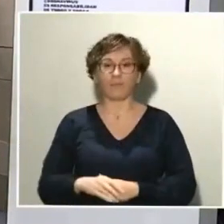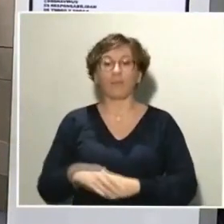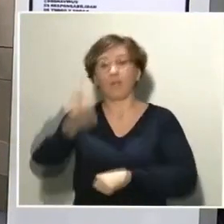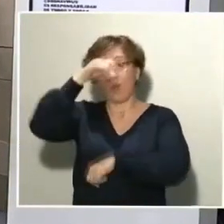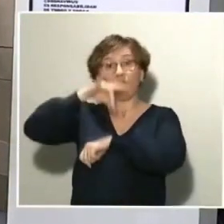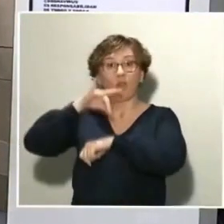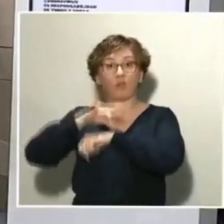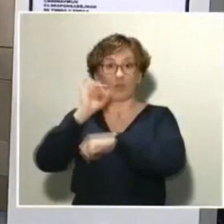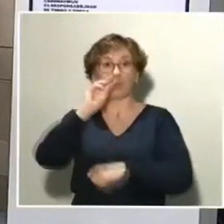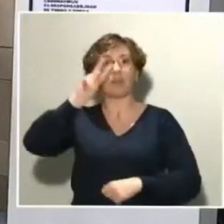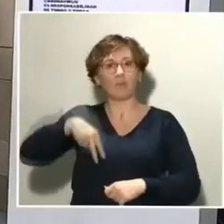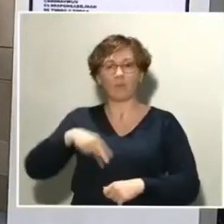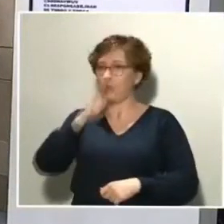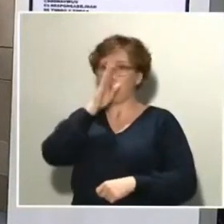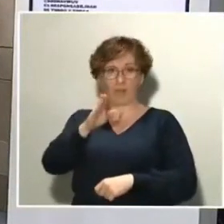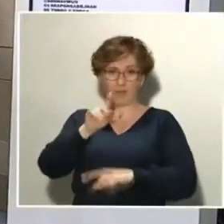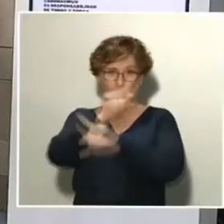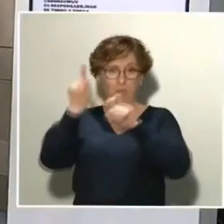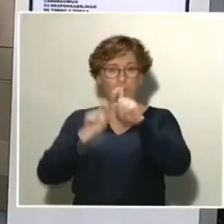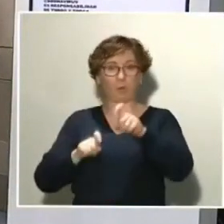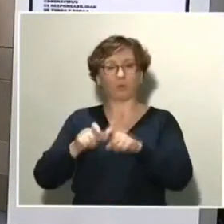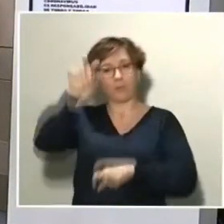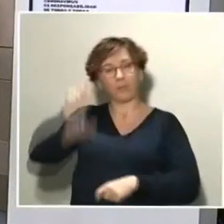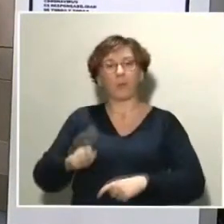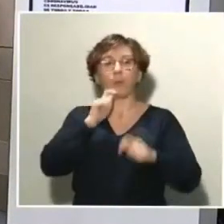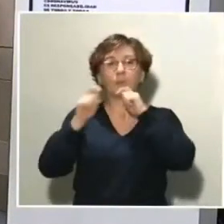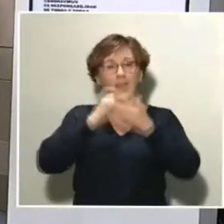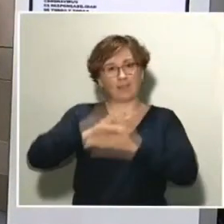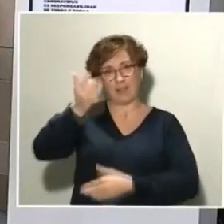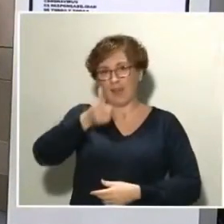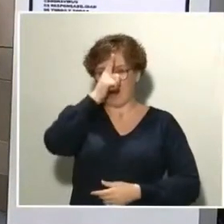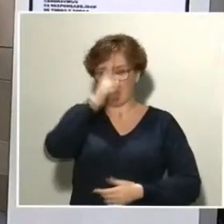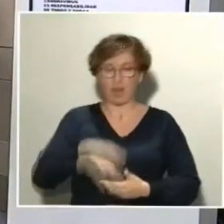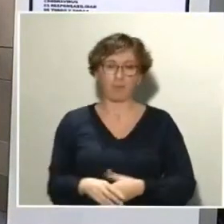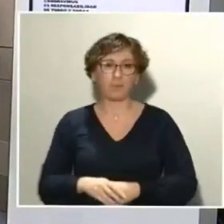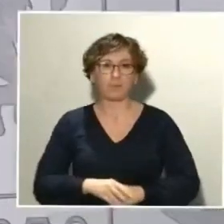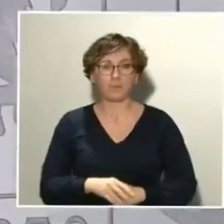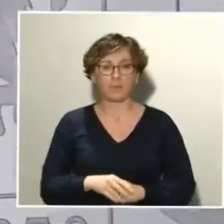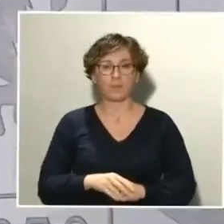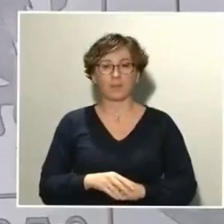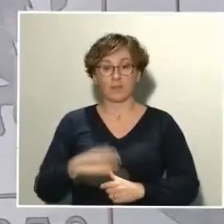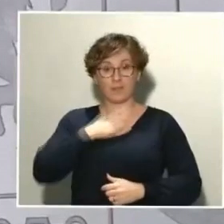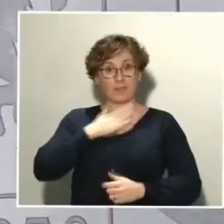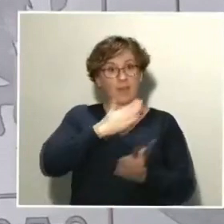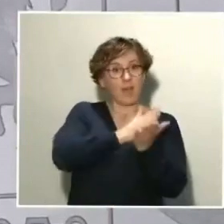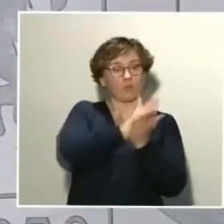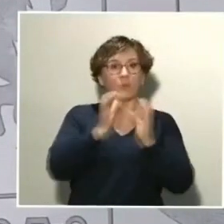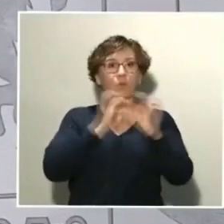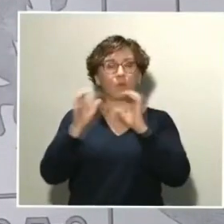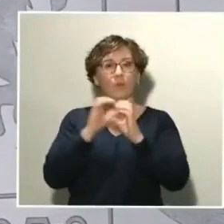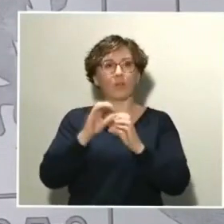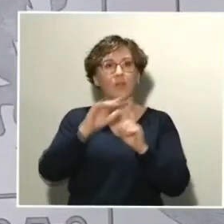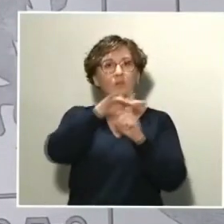el corresponsal de la radio alemana Deutschlandfang, Hans Gunther Kellner. A los medios nos están llegando casos preocupantes de desatención,